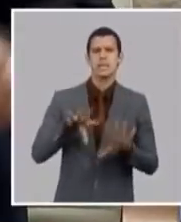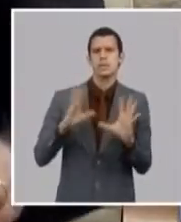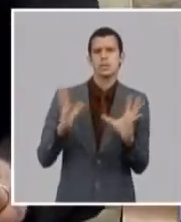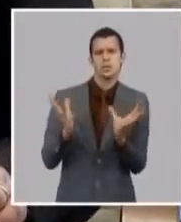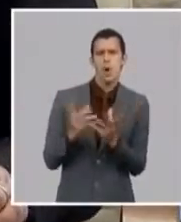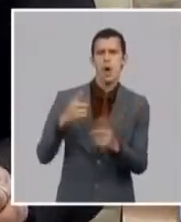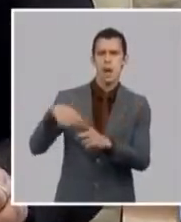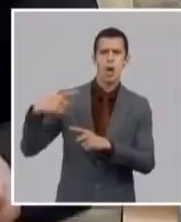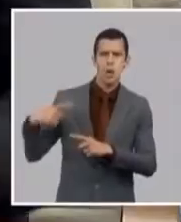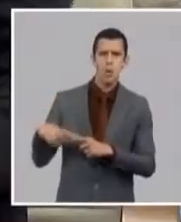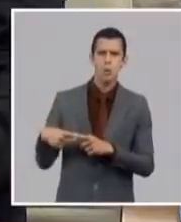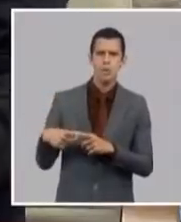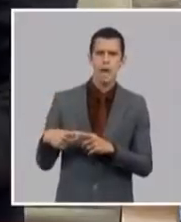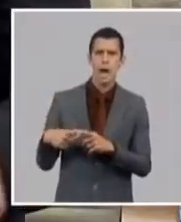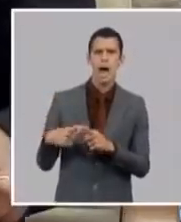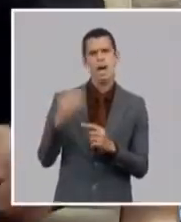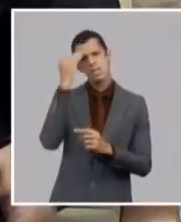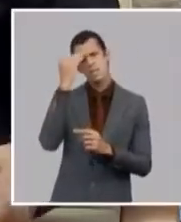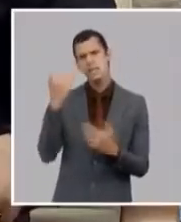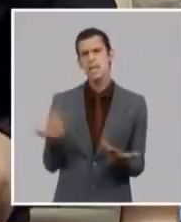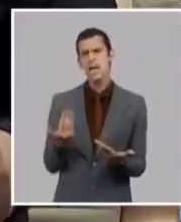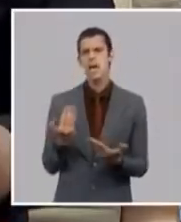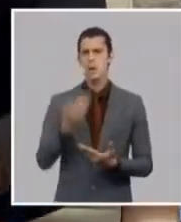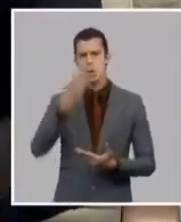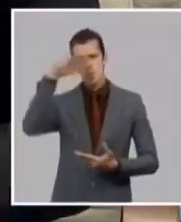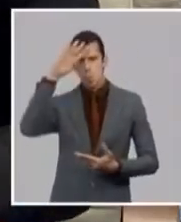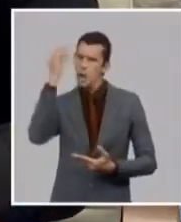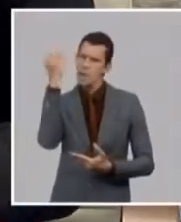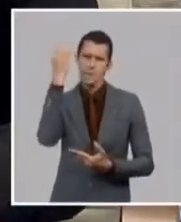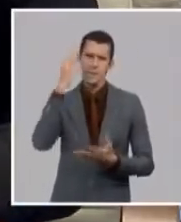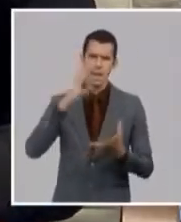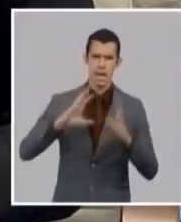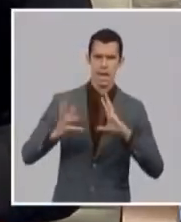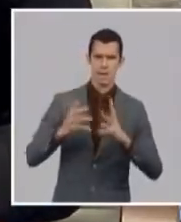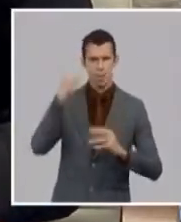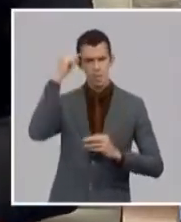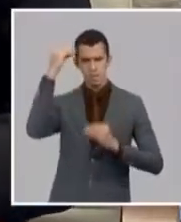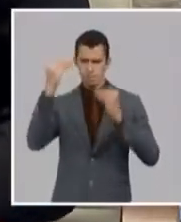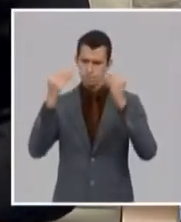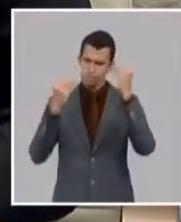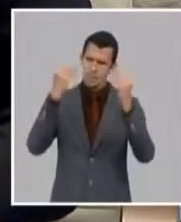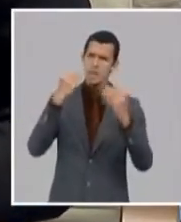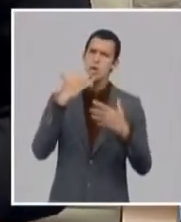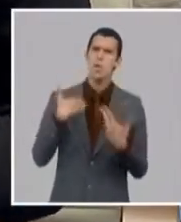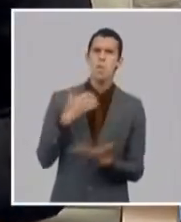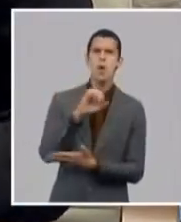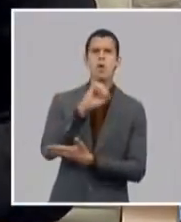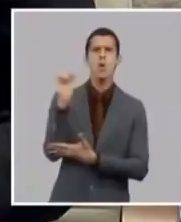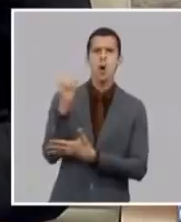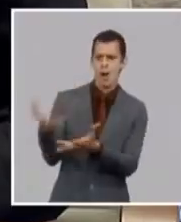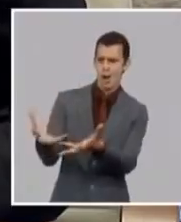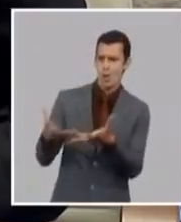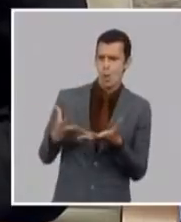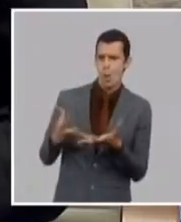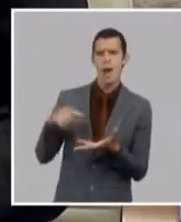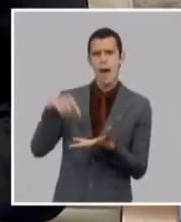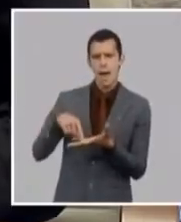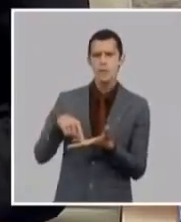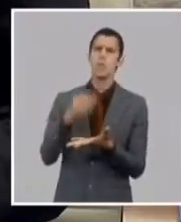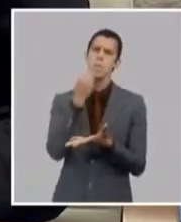desencadenando un proceso de producción de medicamentos ya con niveles importantes